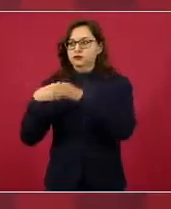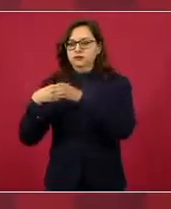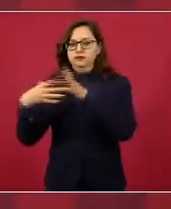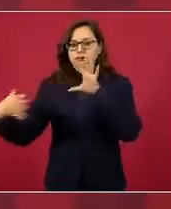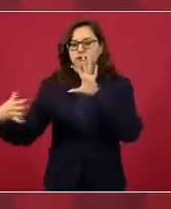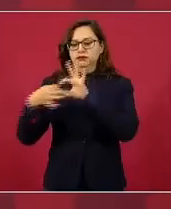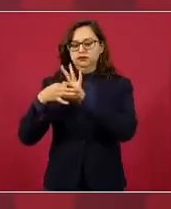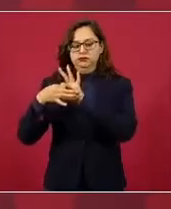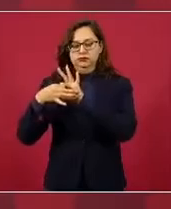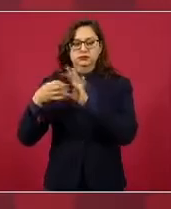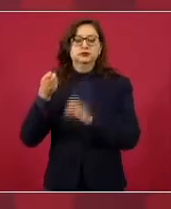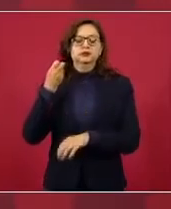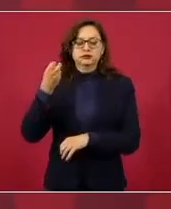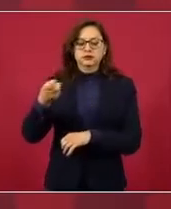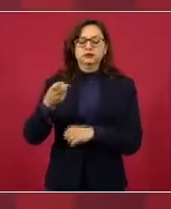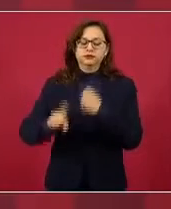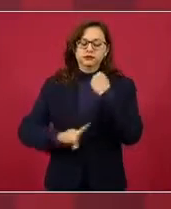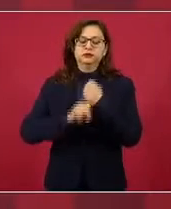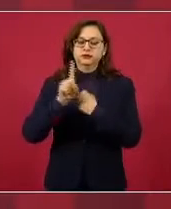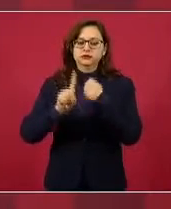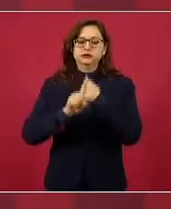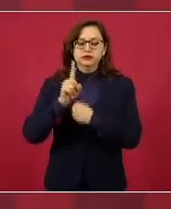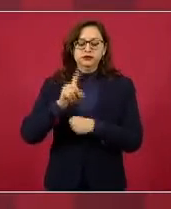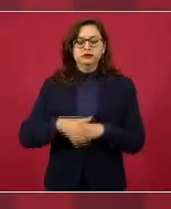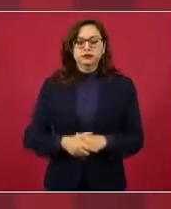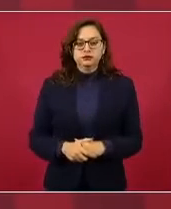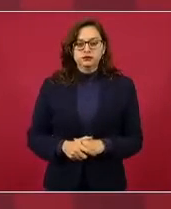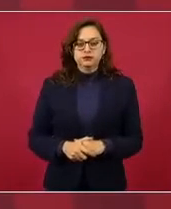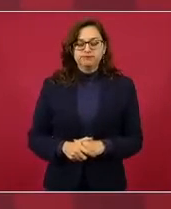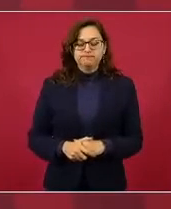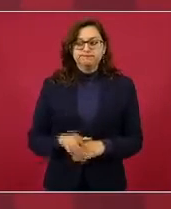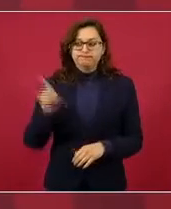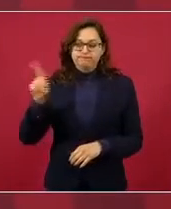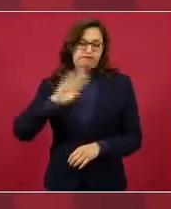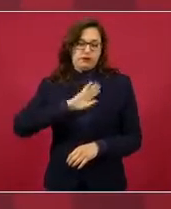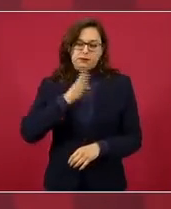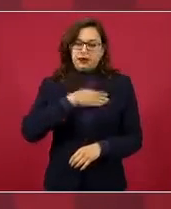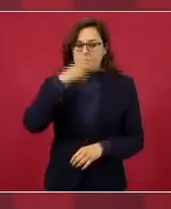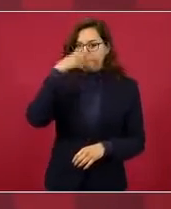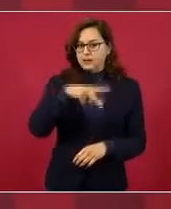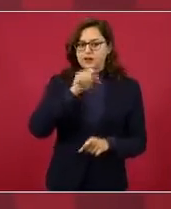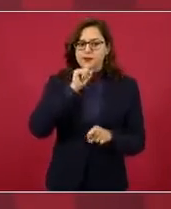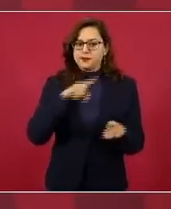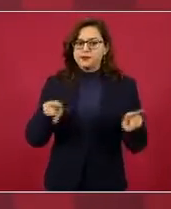poderes, tanto de España como de México